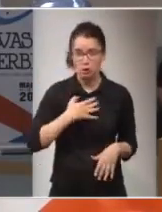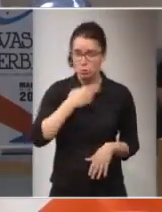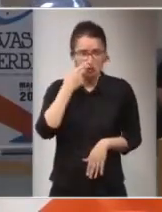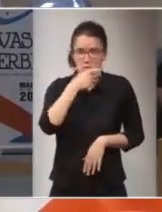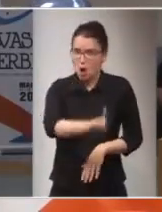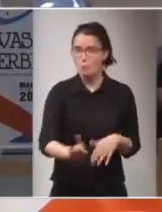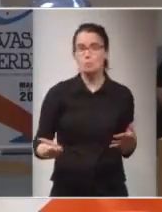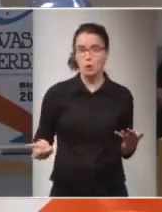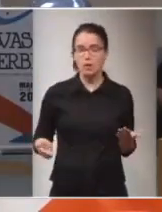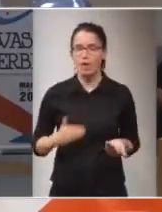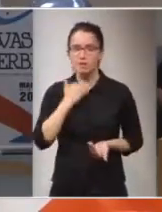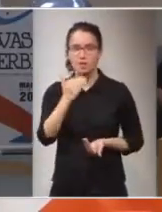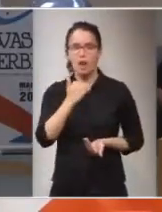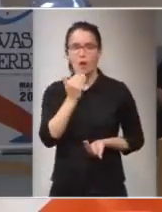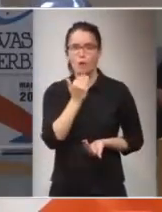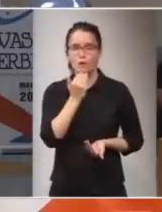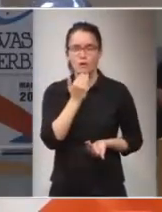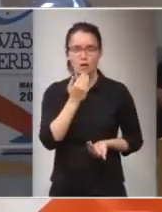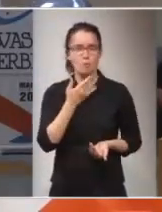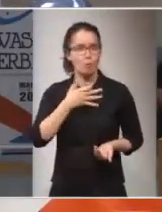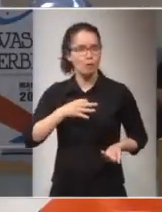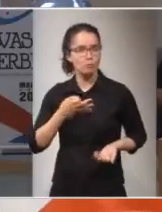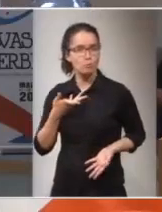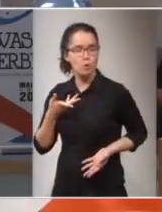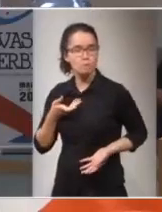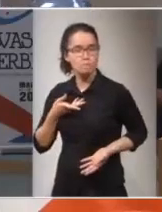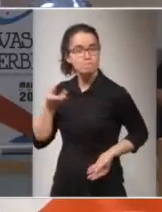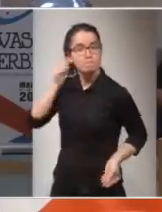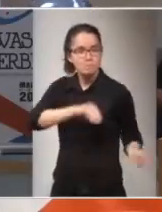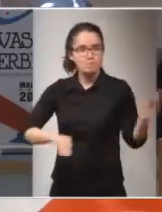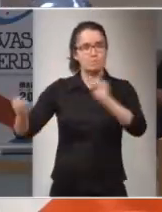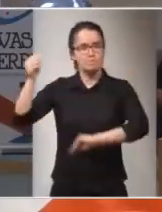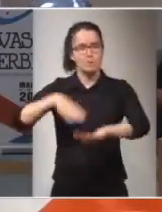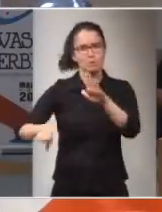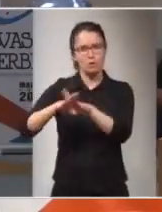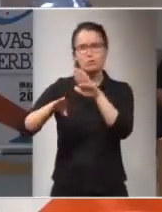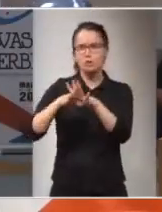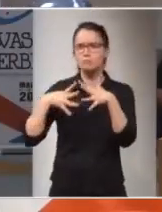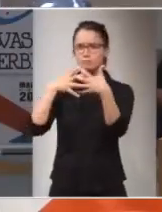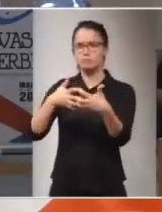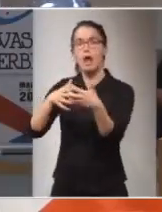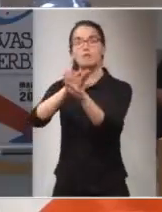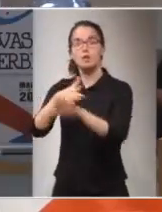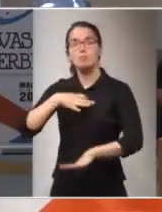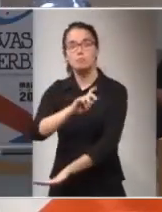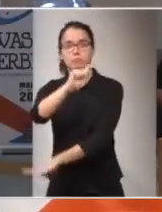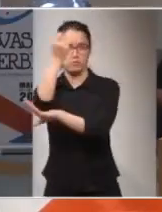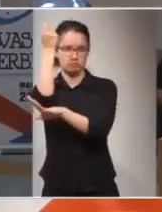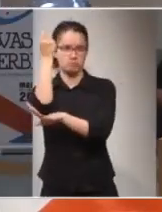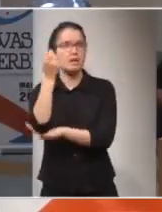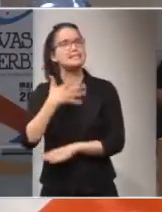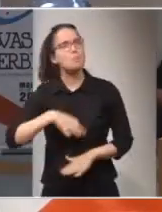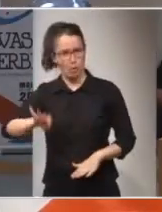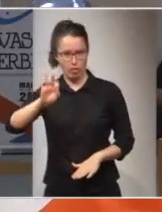pero eso es algo que con lo que podemos contribuir y eso es lo que vamos a seguir haciendo y al final si se pudo y se está